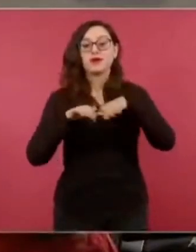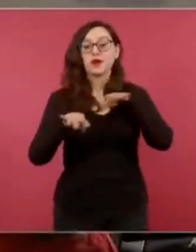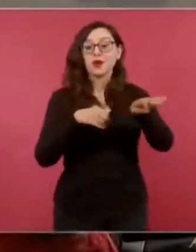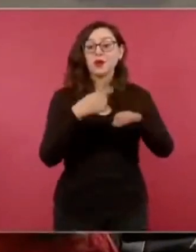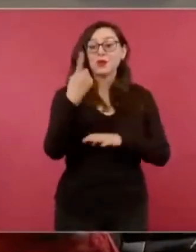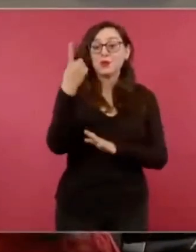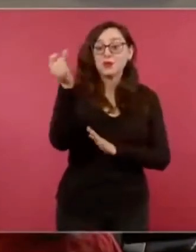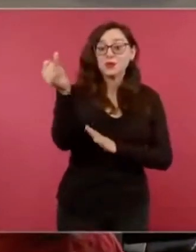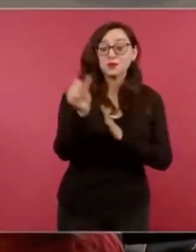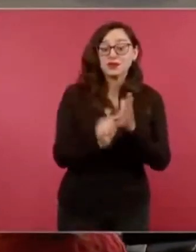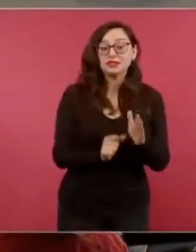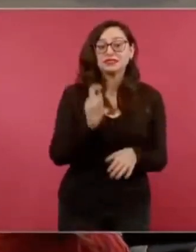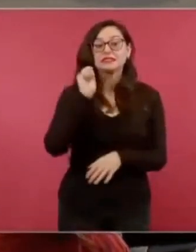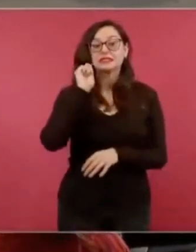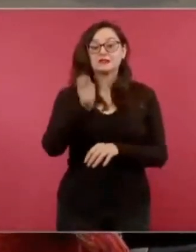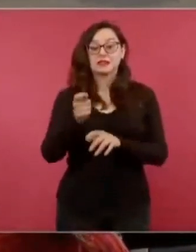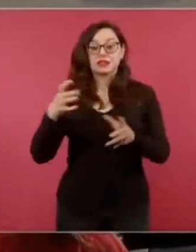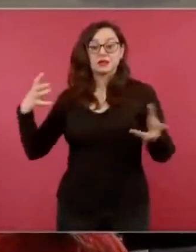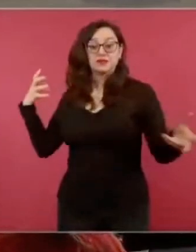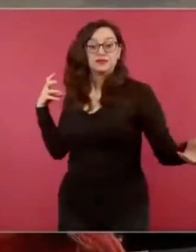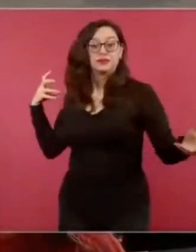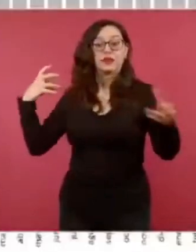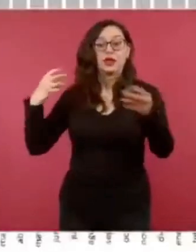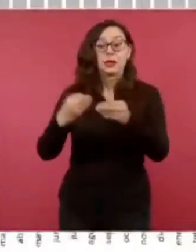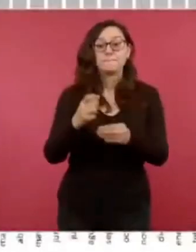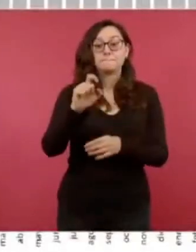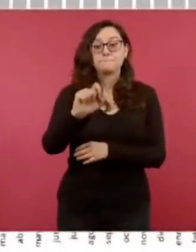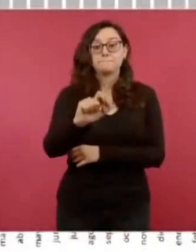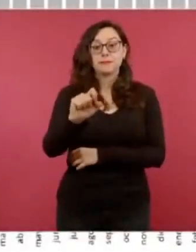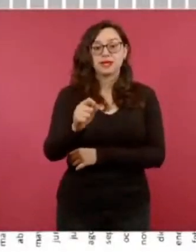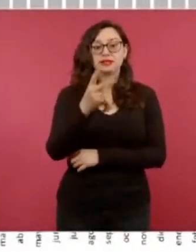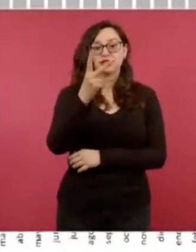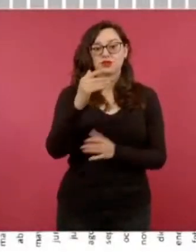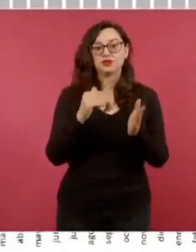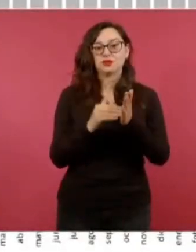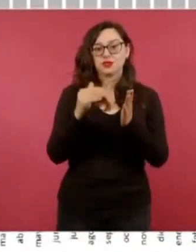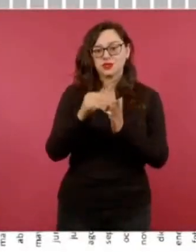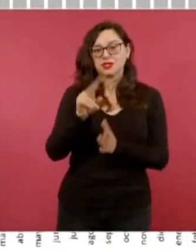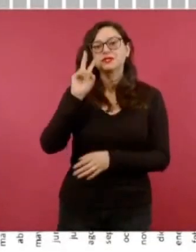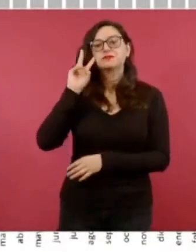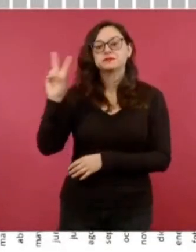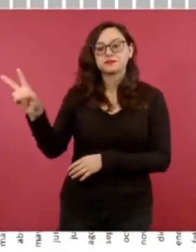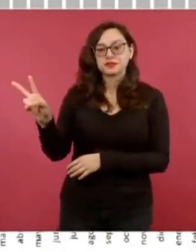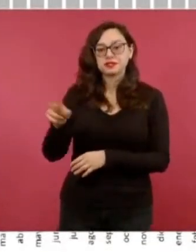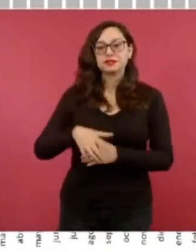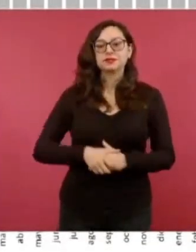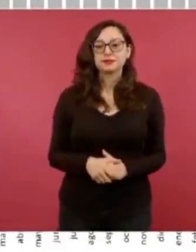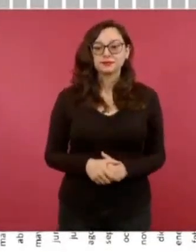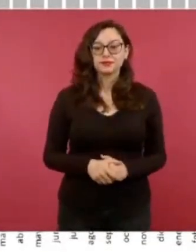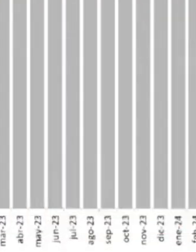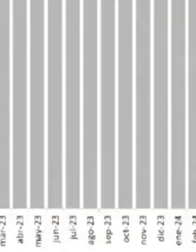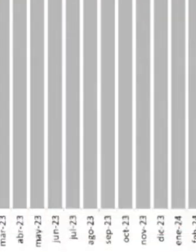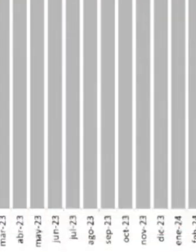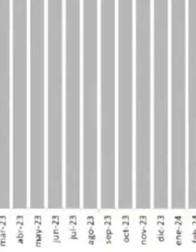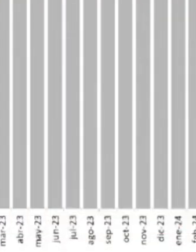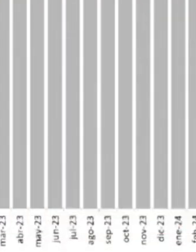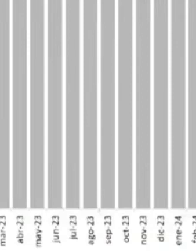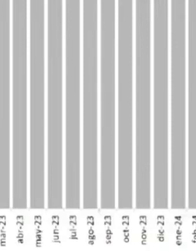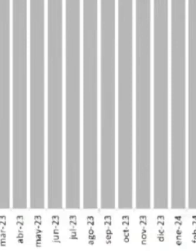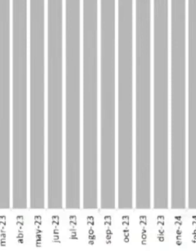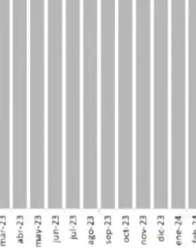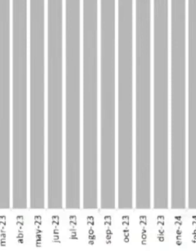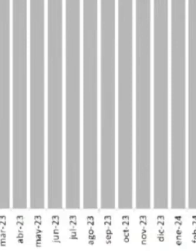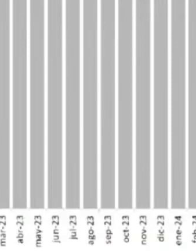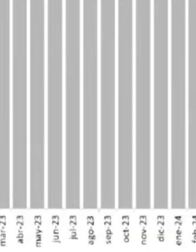de 22 millones 374 mil empleos registrados ante el Seguro Social.